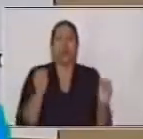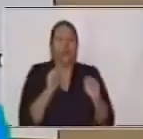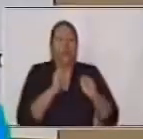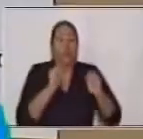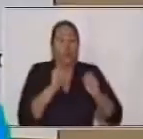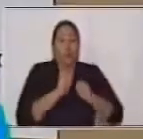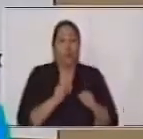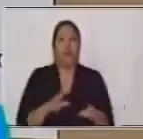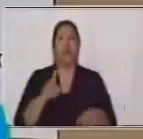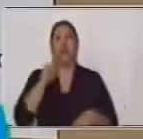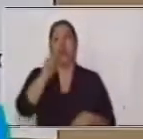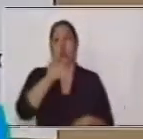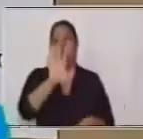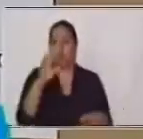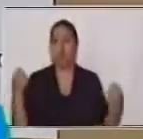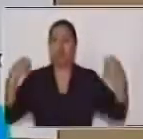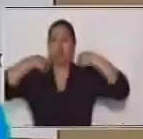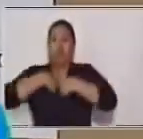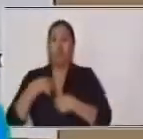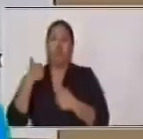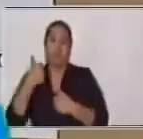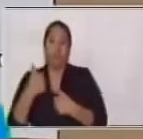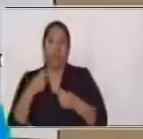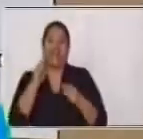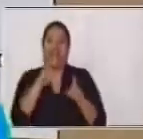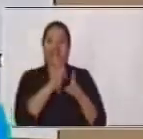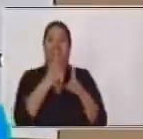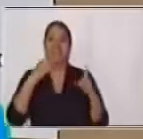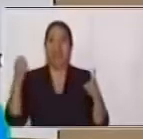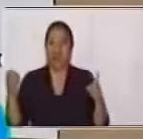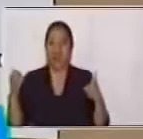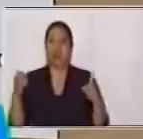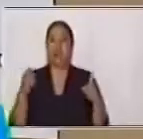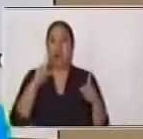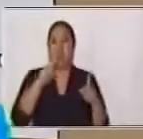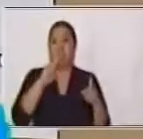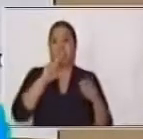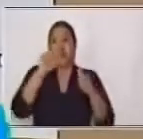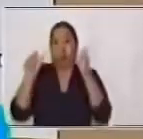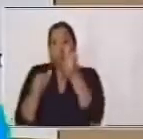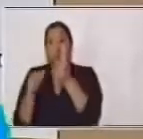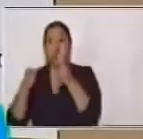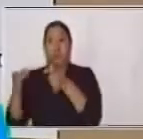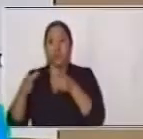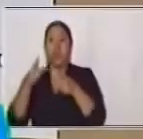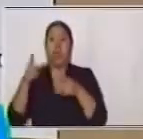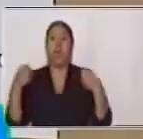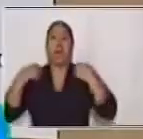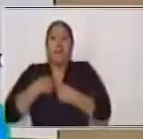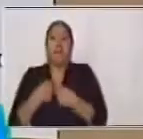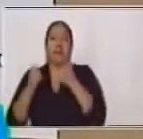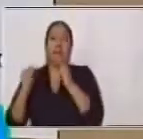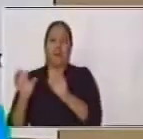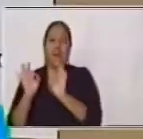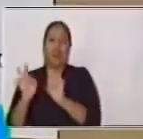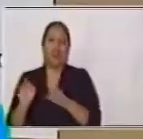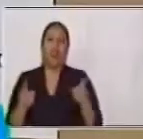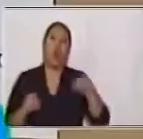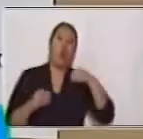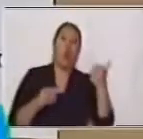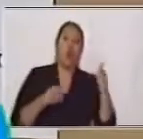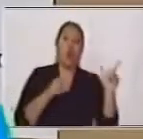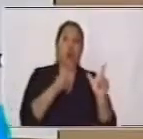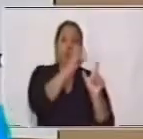que abrígate bien. La oración subordinada sería abrígate bien y la oración principal sería